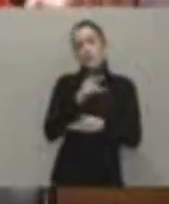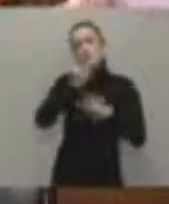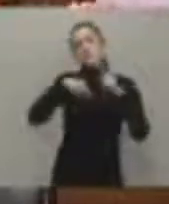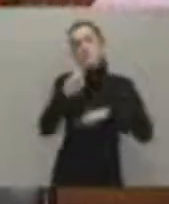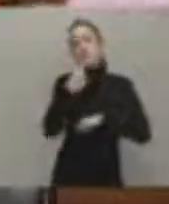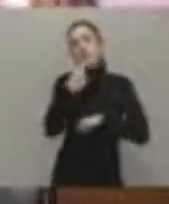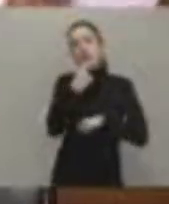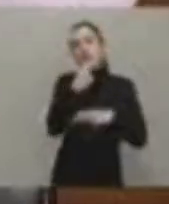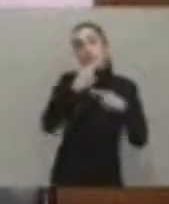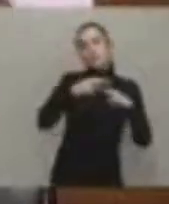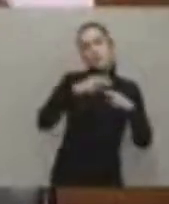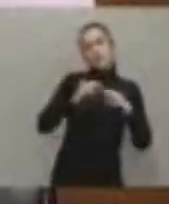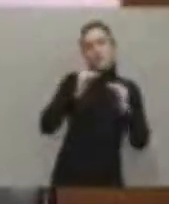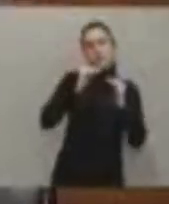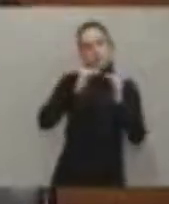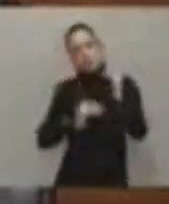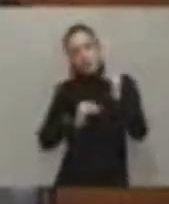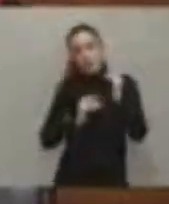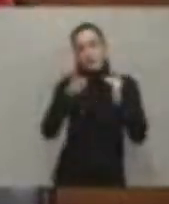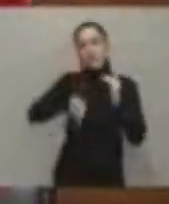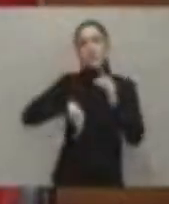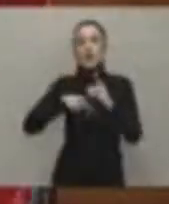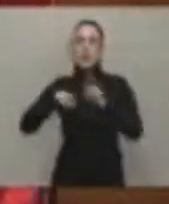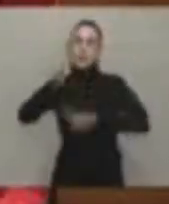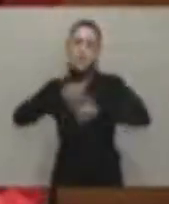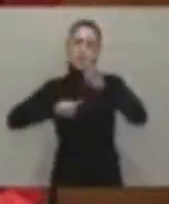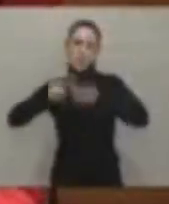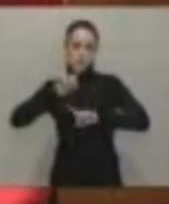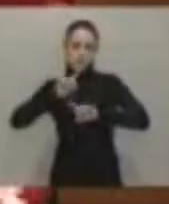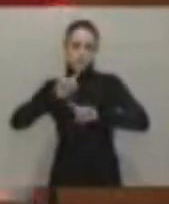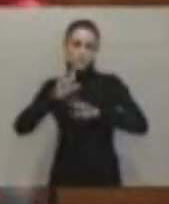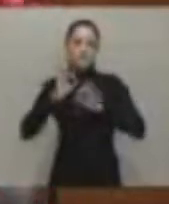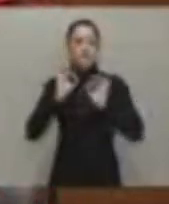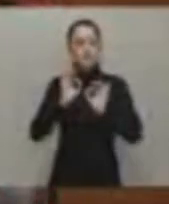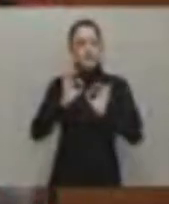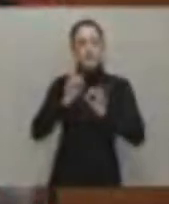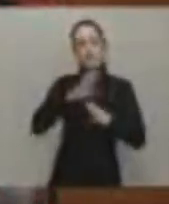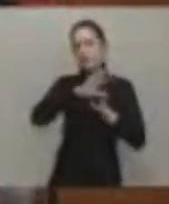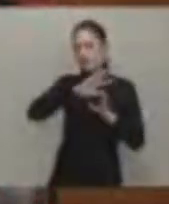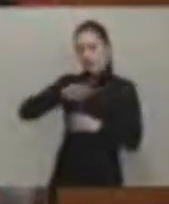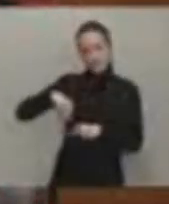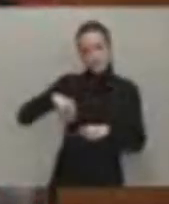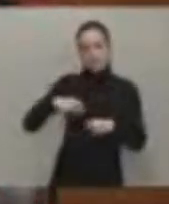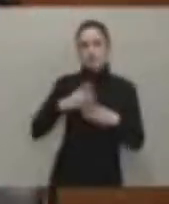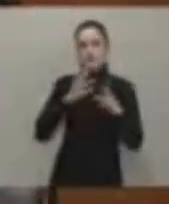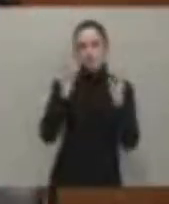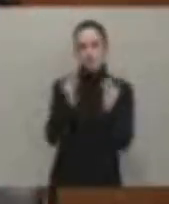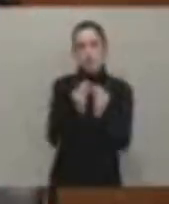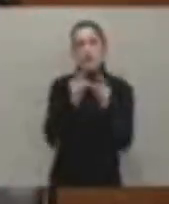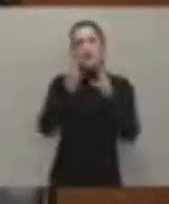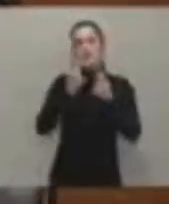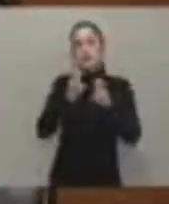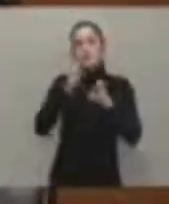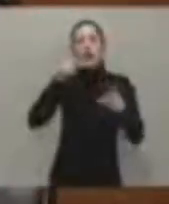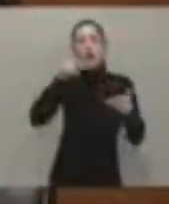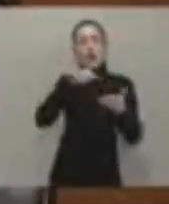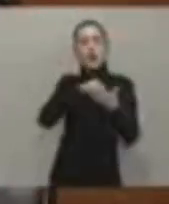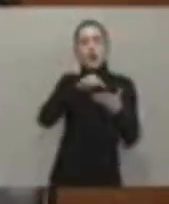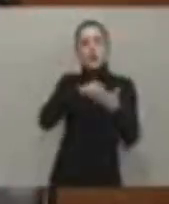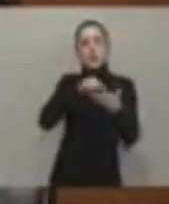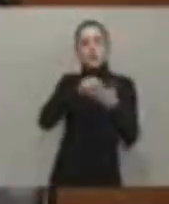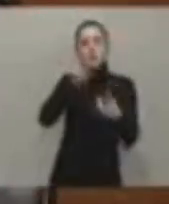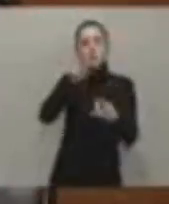desigualdad y de las dificultades. Y, finalmente, señor presidente, en materia de impuestos se han